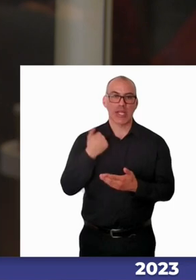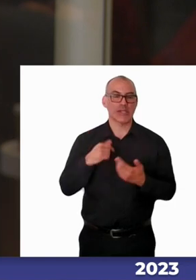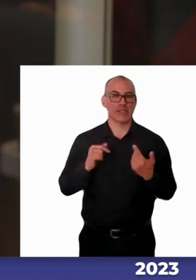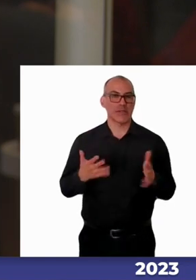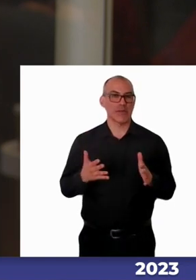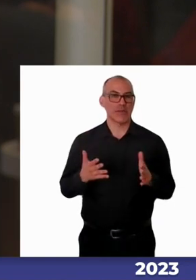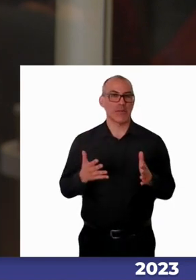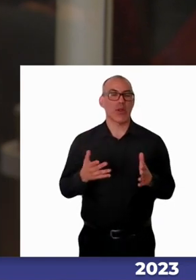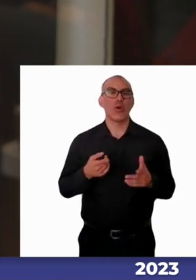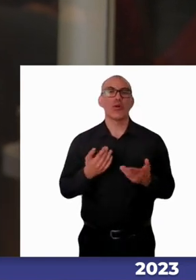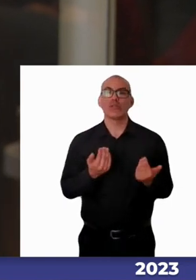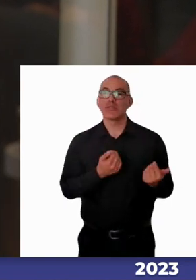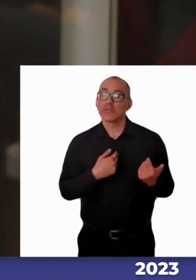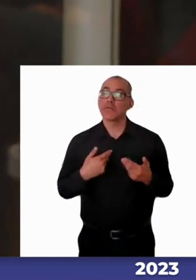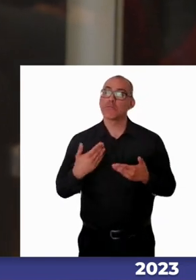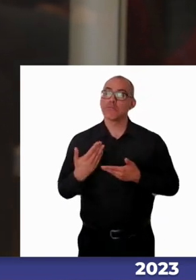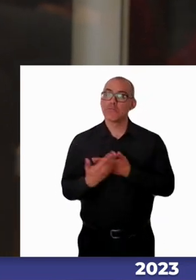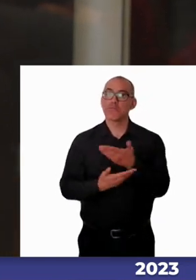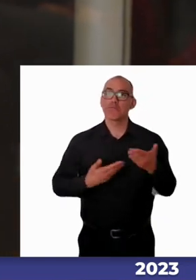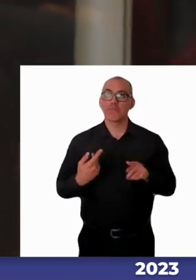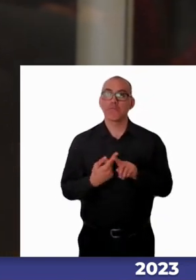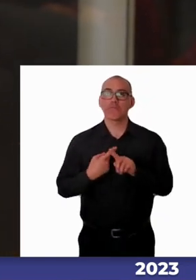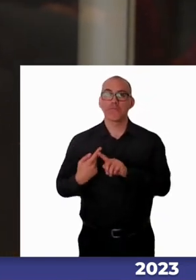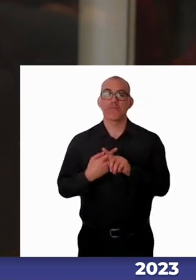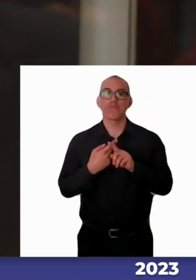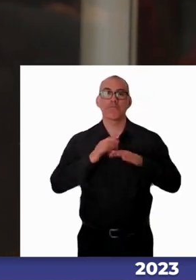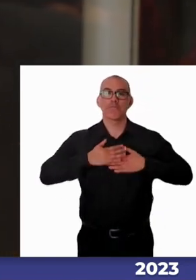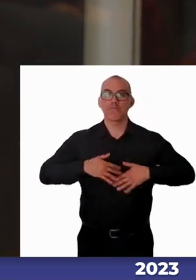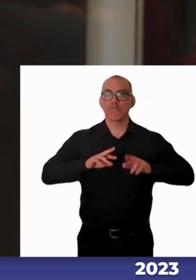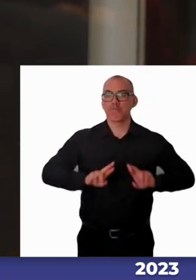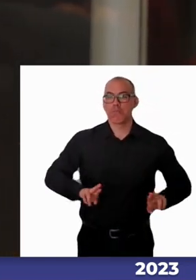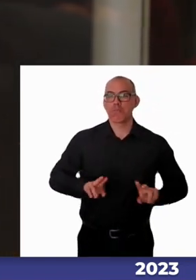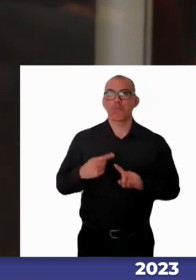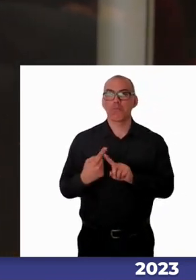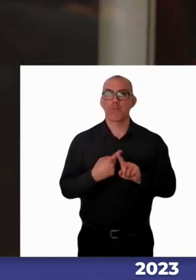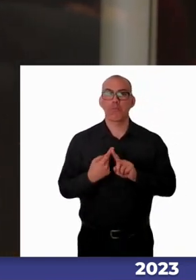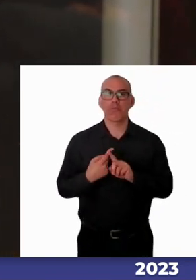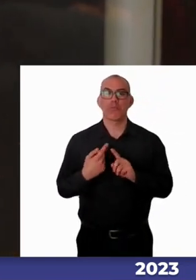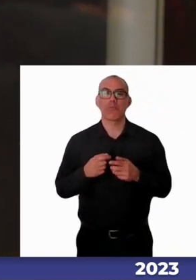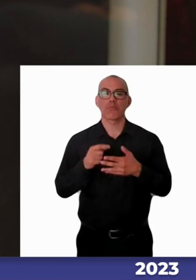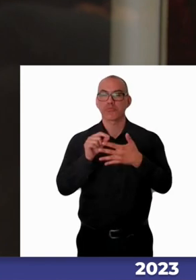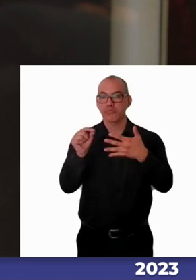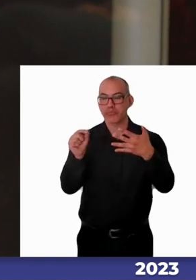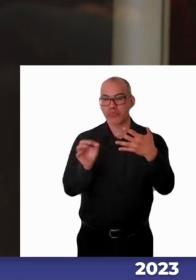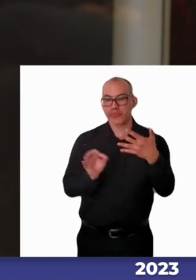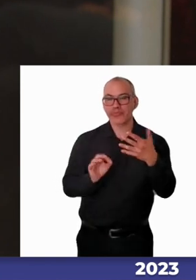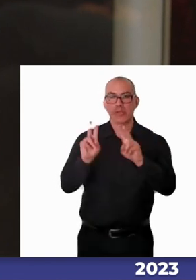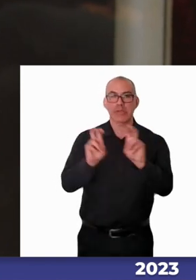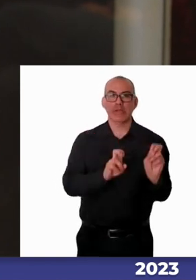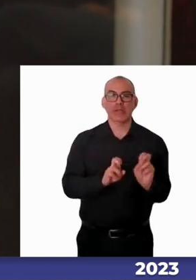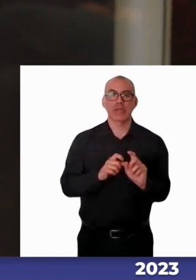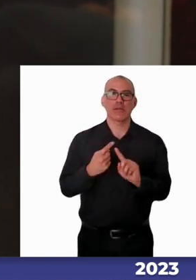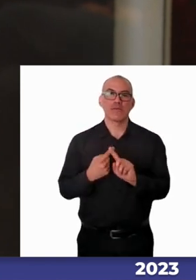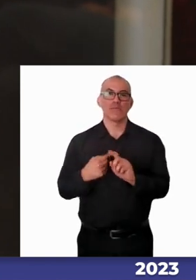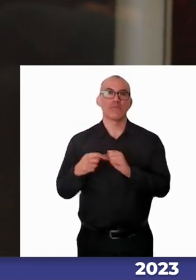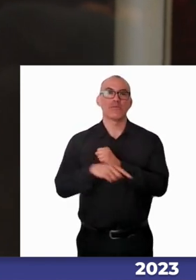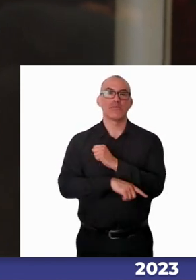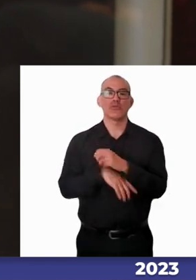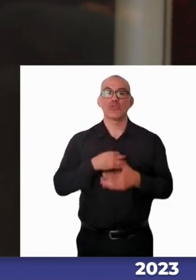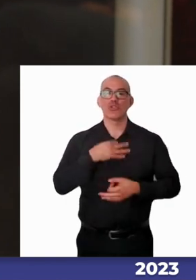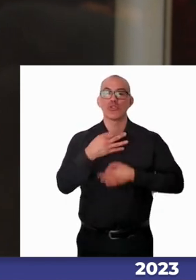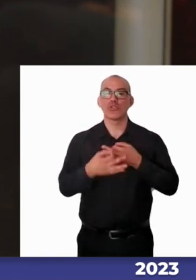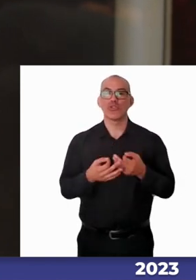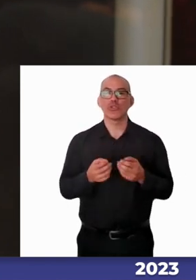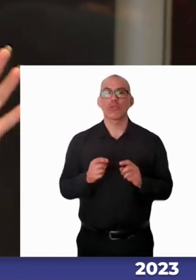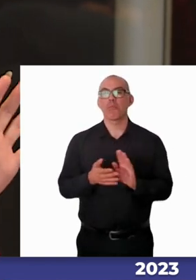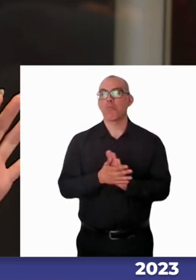conversación relajada, distendida, en donde vamos a ir abordando las distintas temáticas. Para ello, yo voy a ir dejando sobre la mesa preguntas